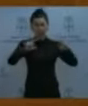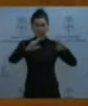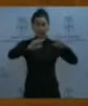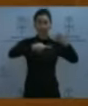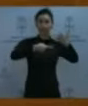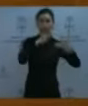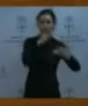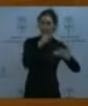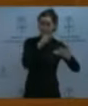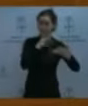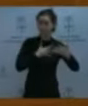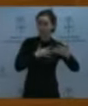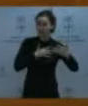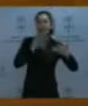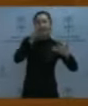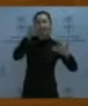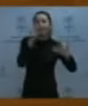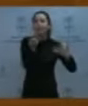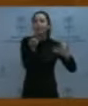yo. ¿Cuál es su valor real?